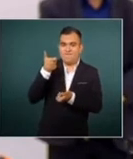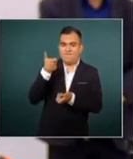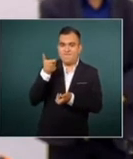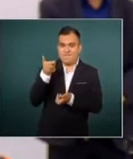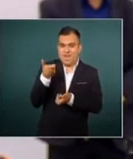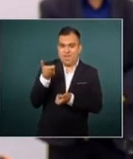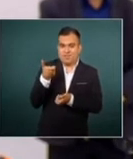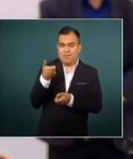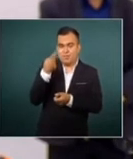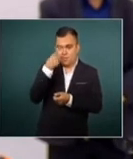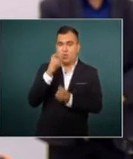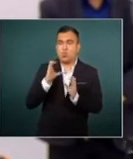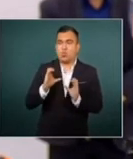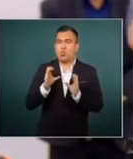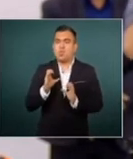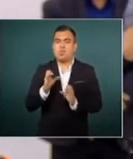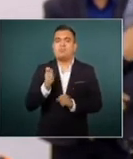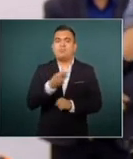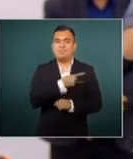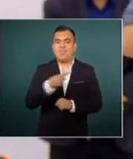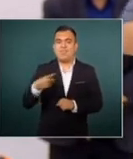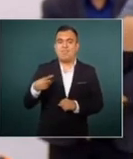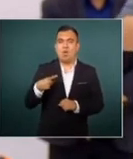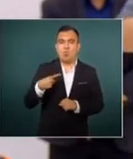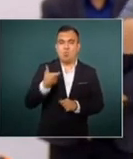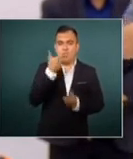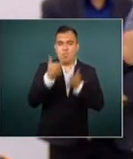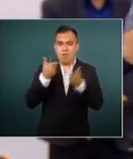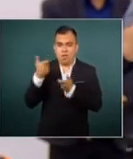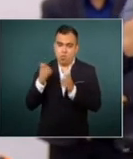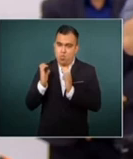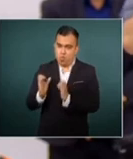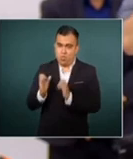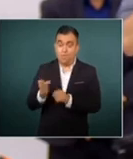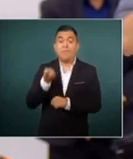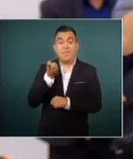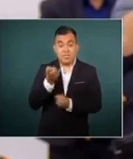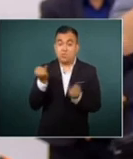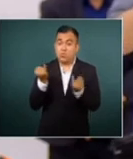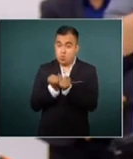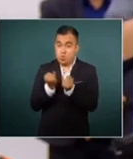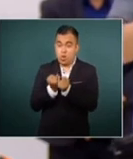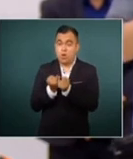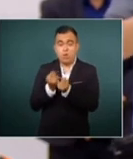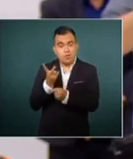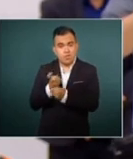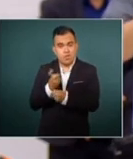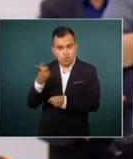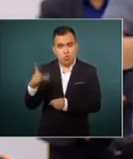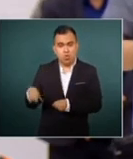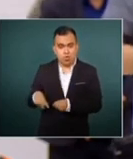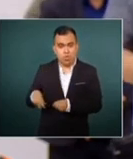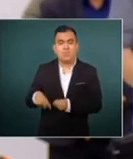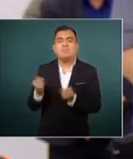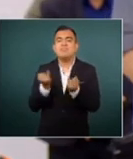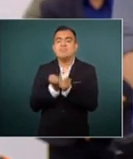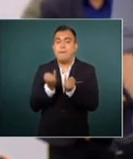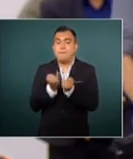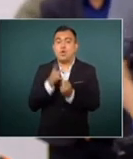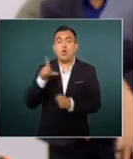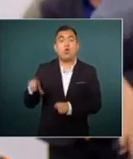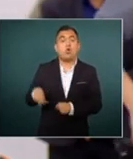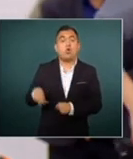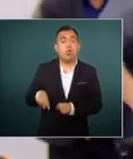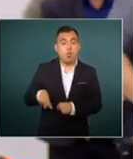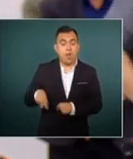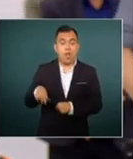cuidar la deuda pública de los estados. En este mismo sentido, invito a los gobernadores. Asimismo, el gobernador